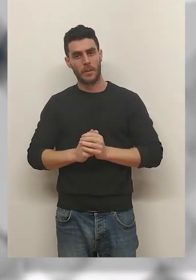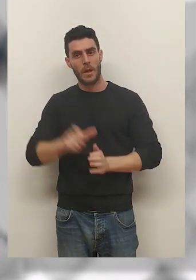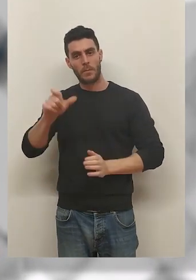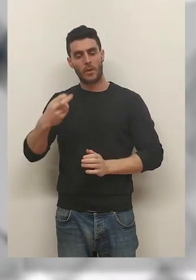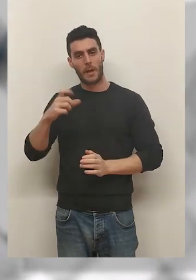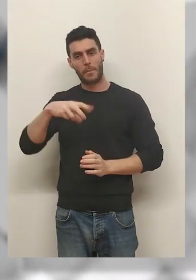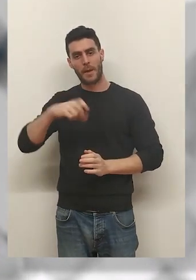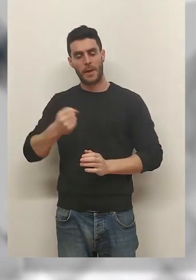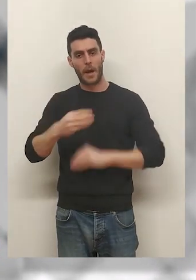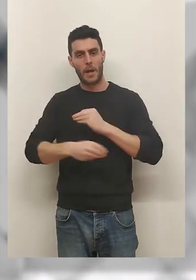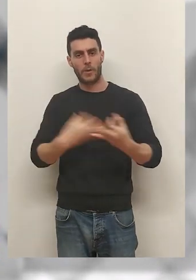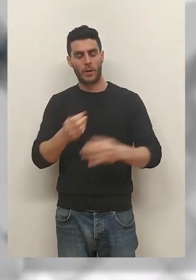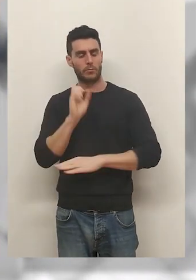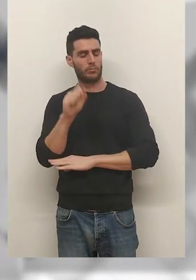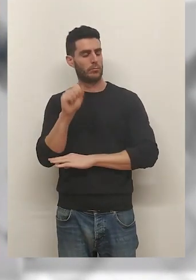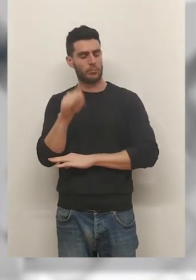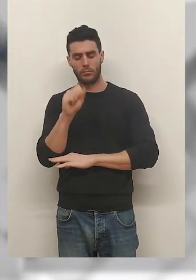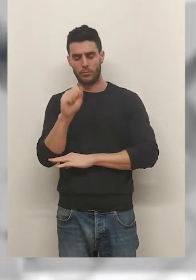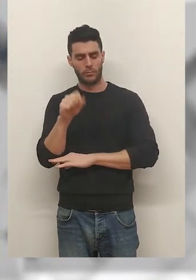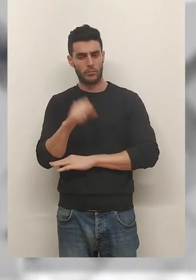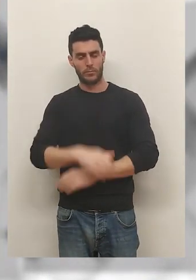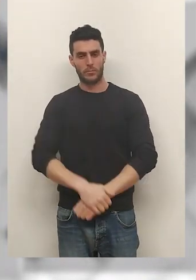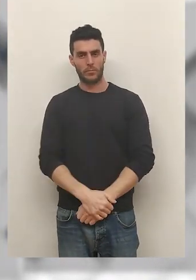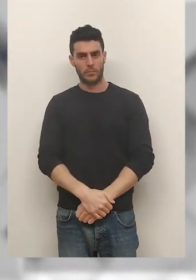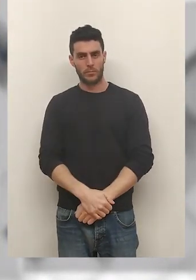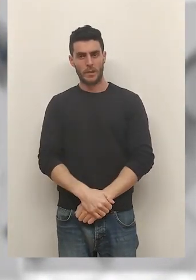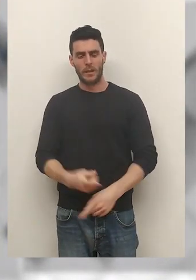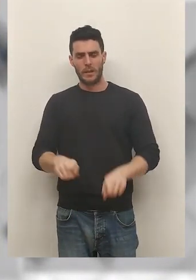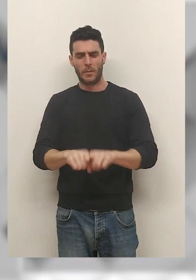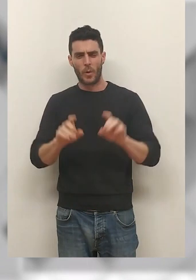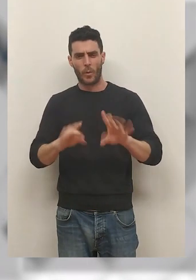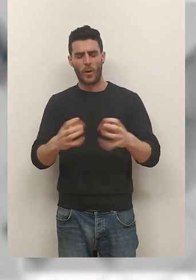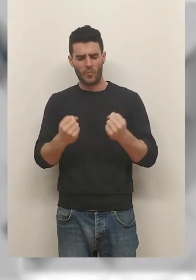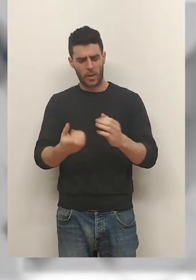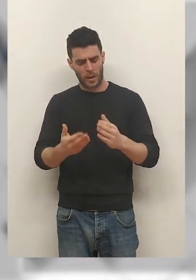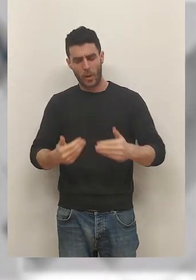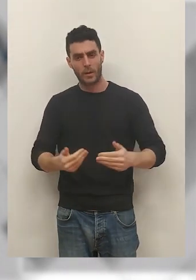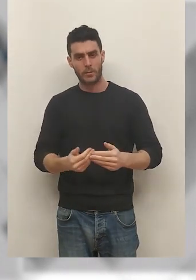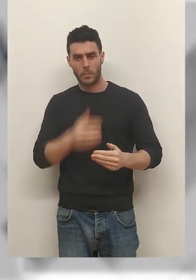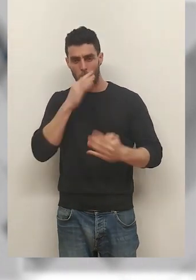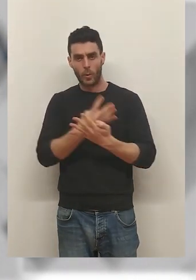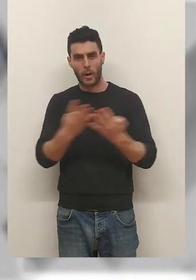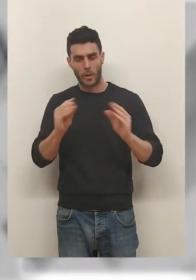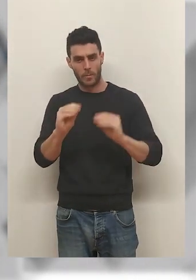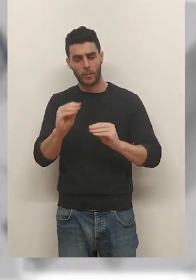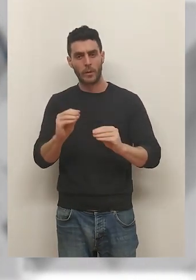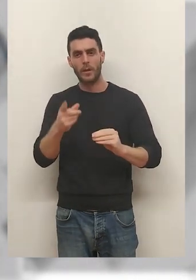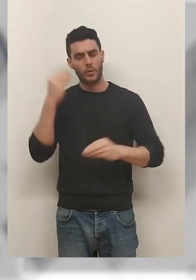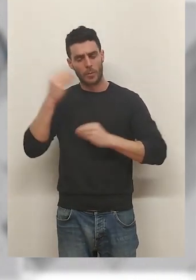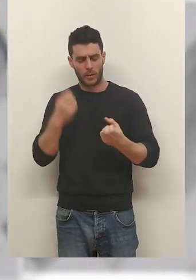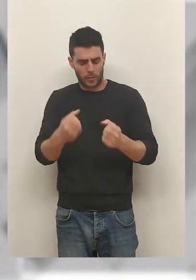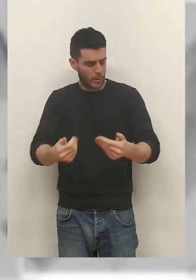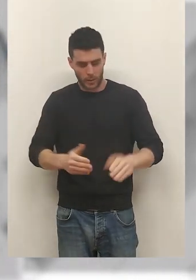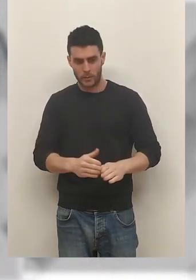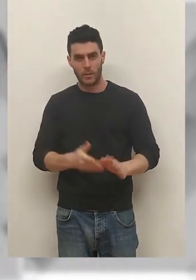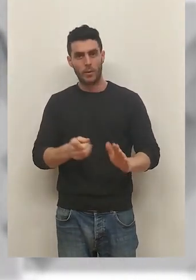Almeida, mientras tanto, impasible. Era muy miedoso. Tuvo que ser a la fuerza. Eso es lo que pregunta el jurado. Usted cree que sí,